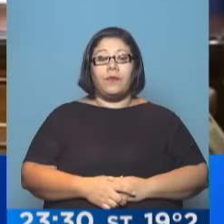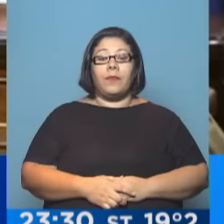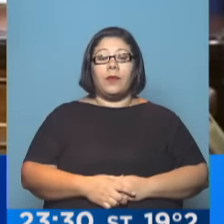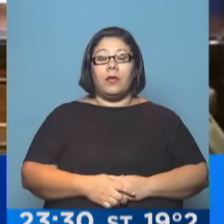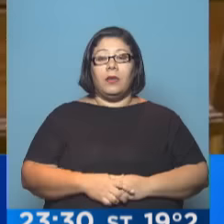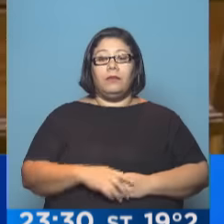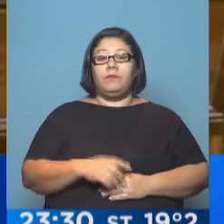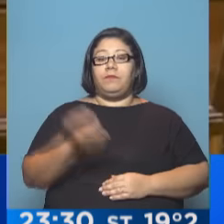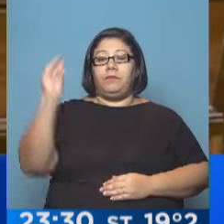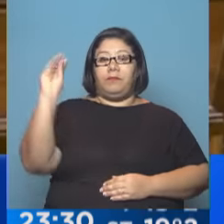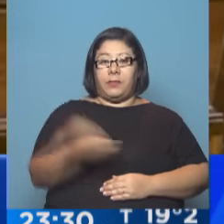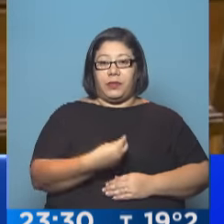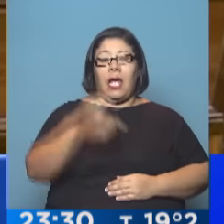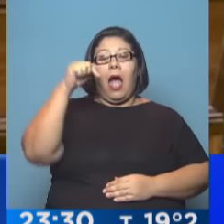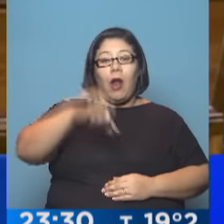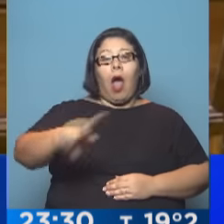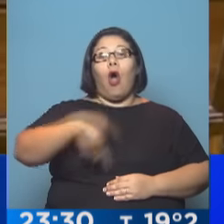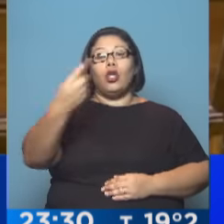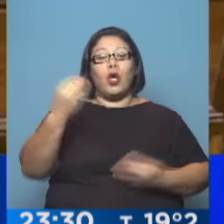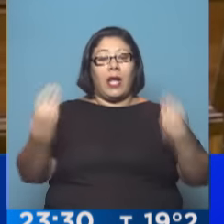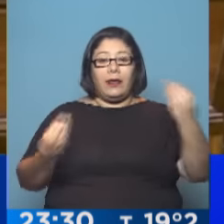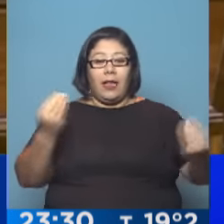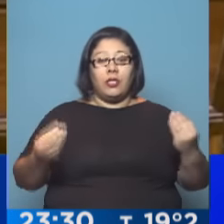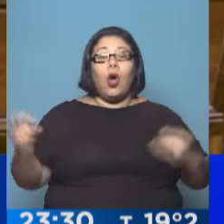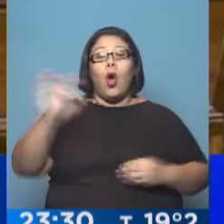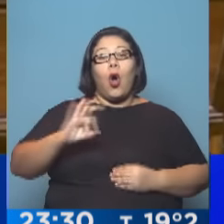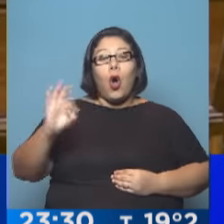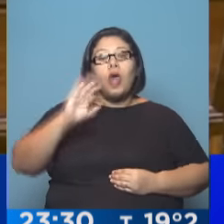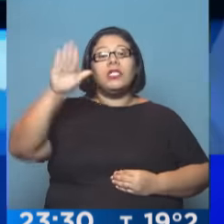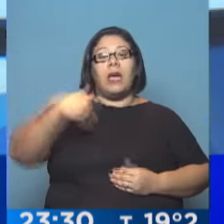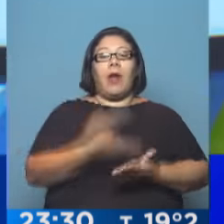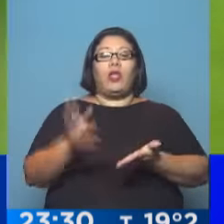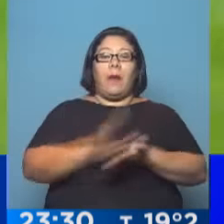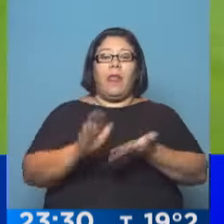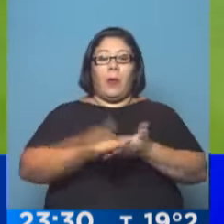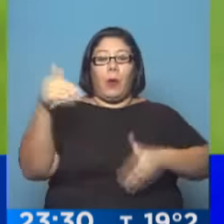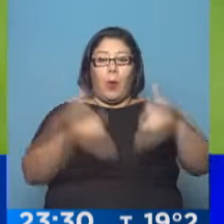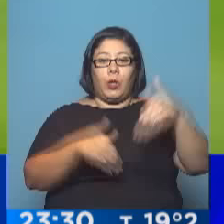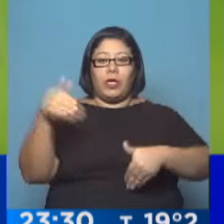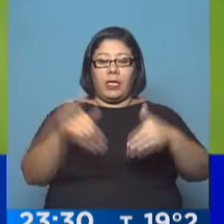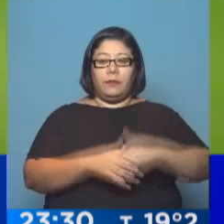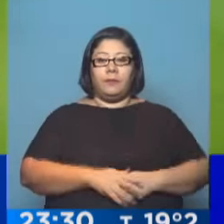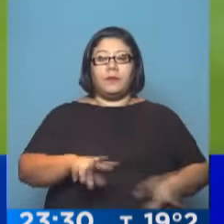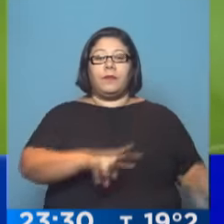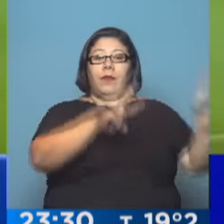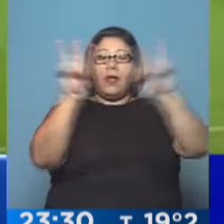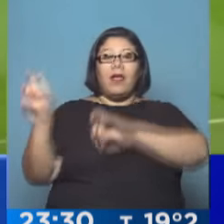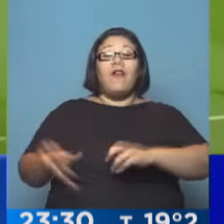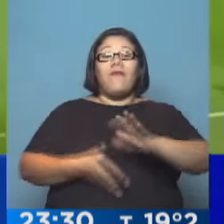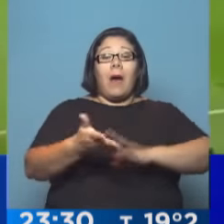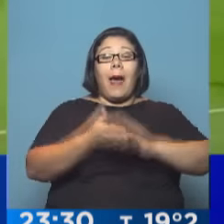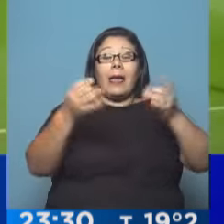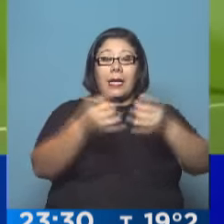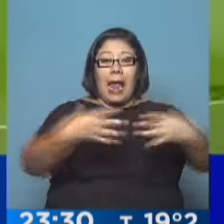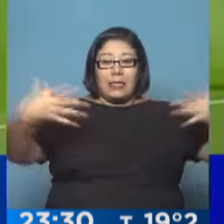Ahora se deberán presentar otros candidatos o convocar a nuevas elecciones. Se viene el Superclásico. Con